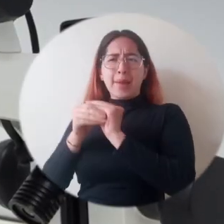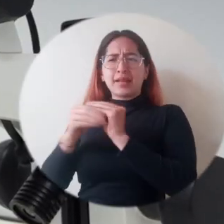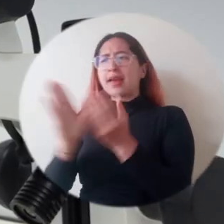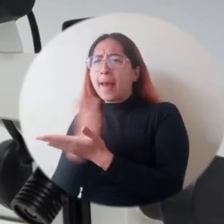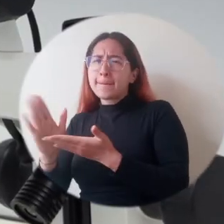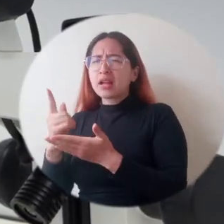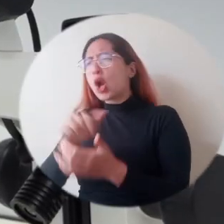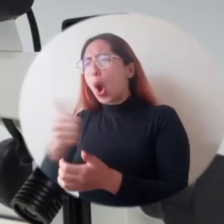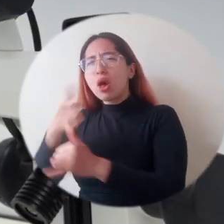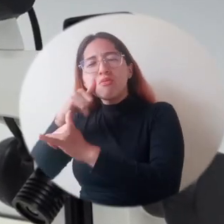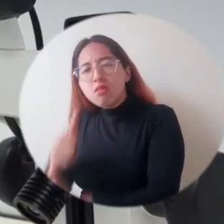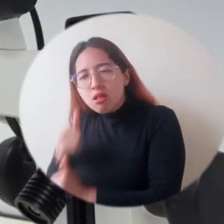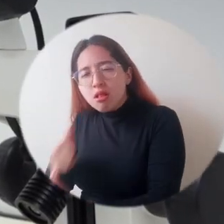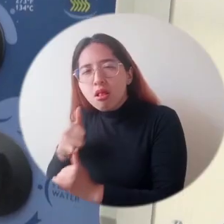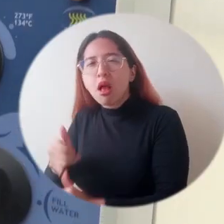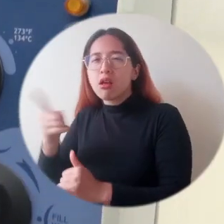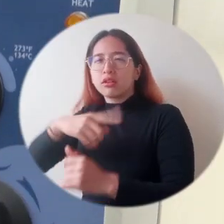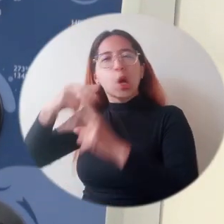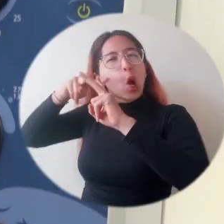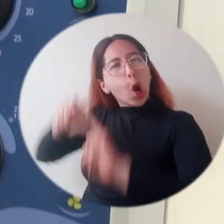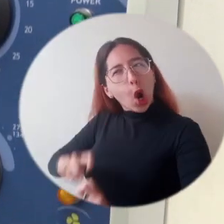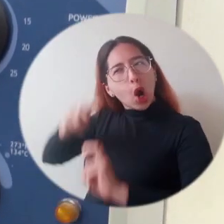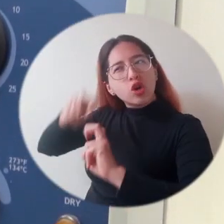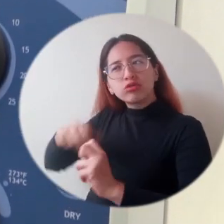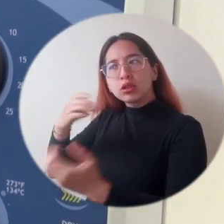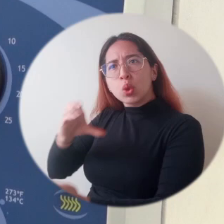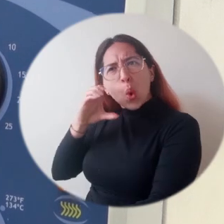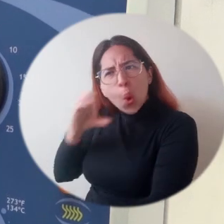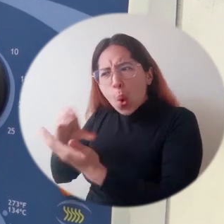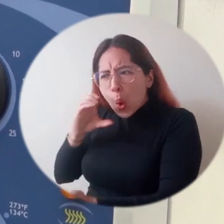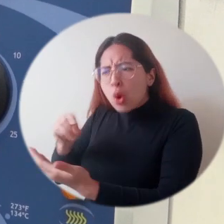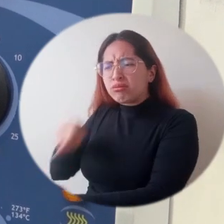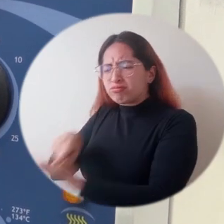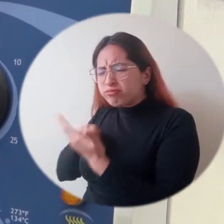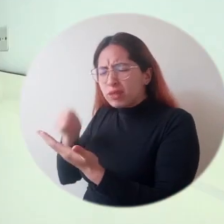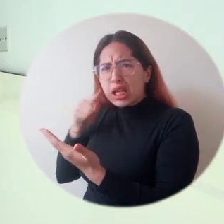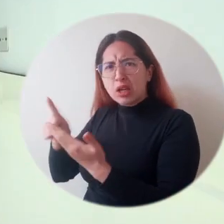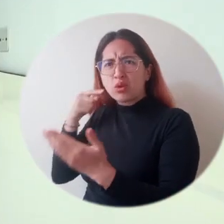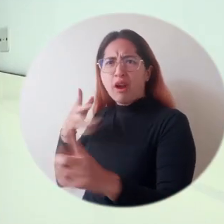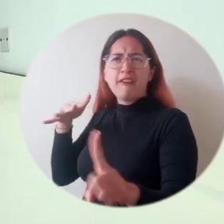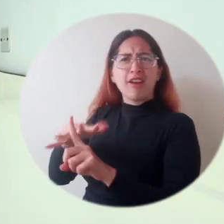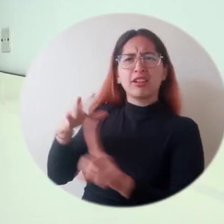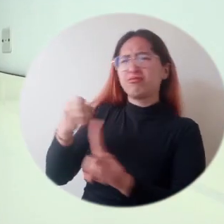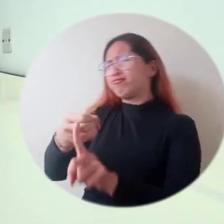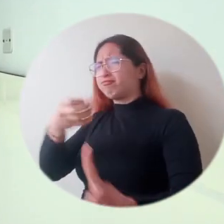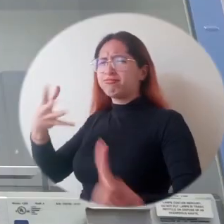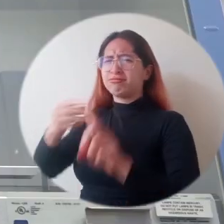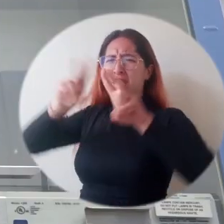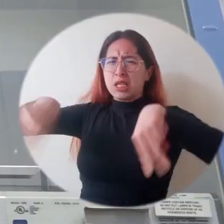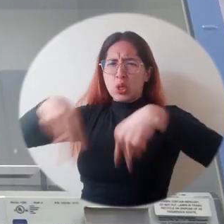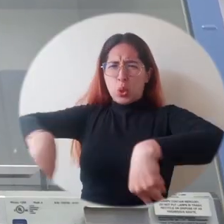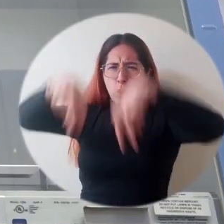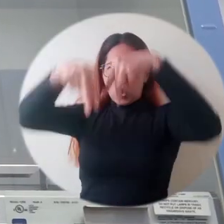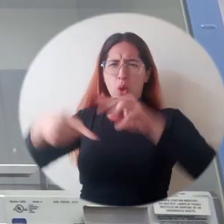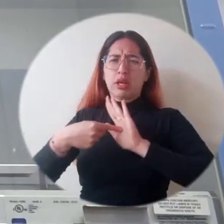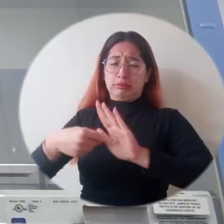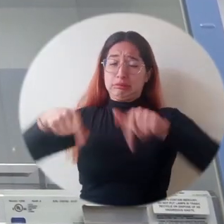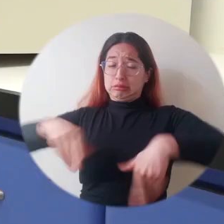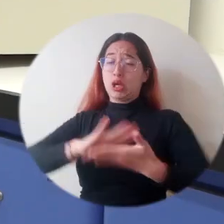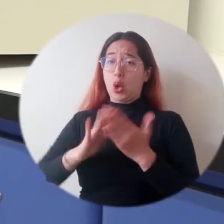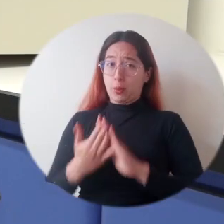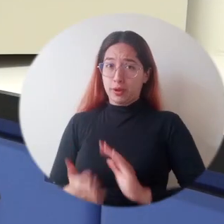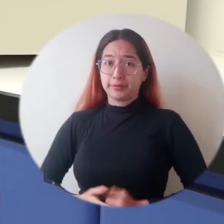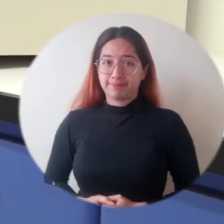como tal, como un centro de genética y que este tipo de investigaciones tienen un impacto grandísimo en nuestra